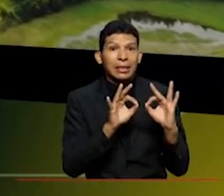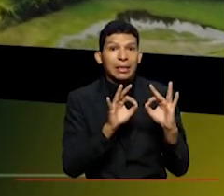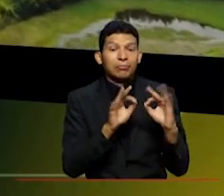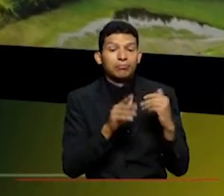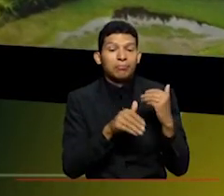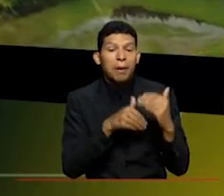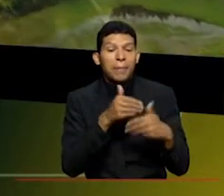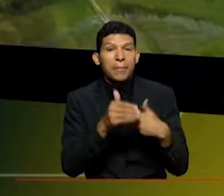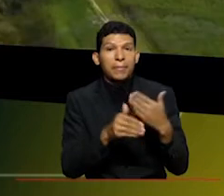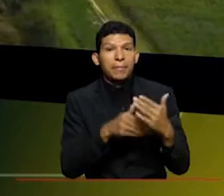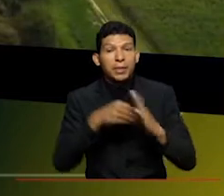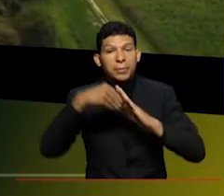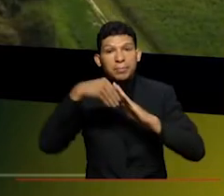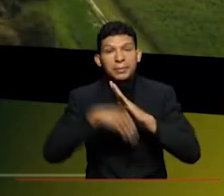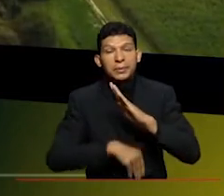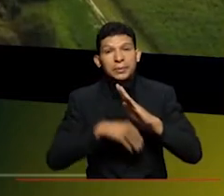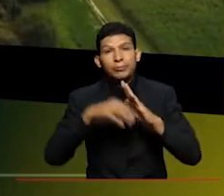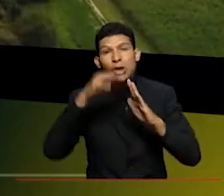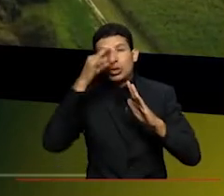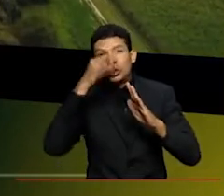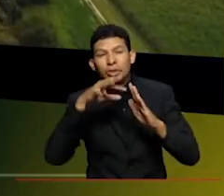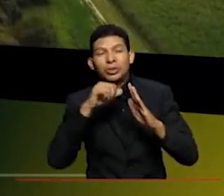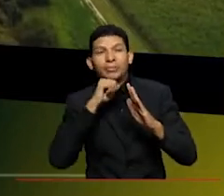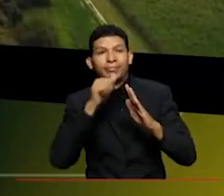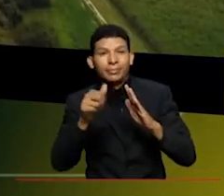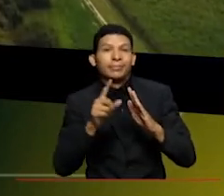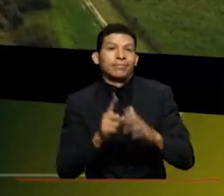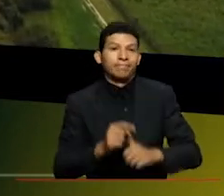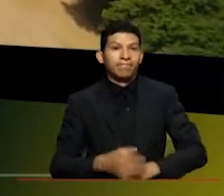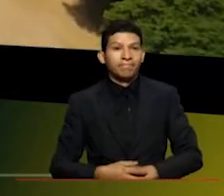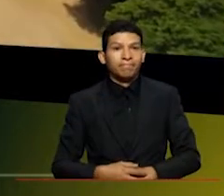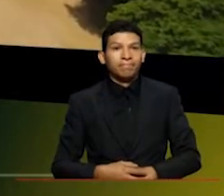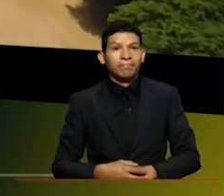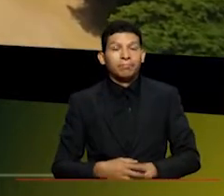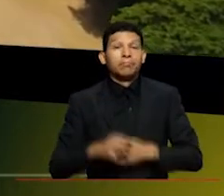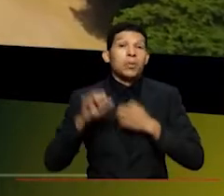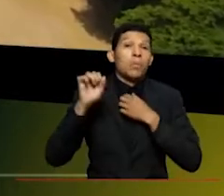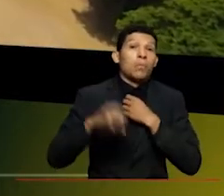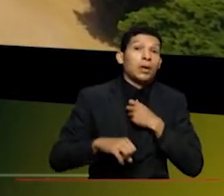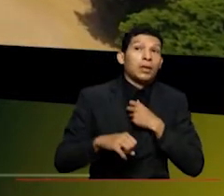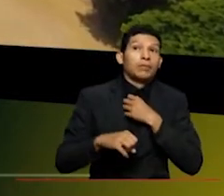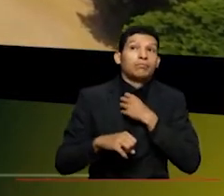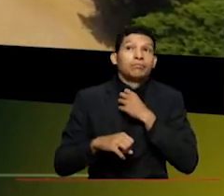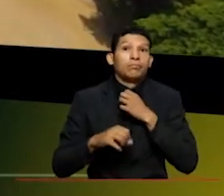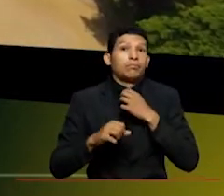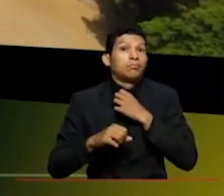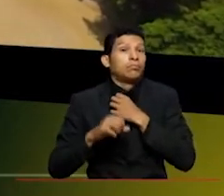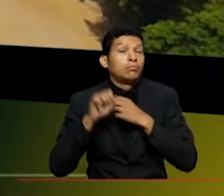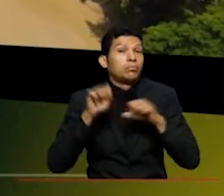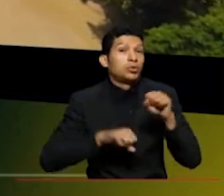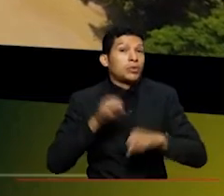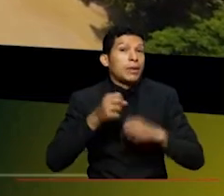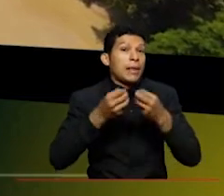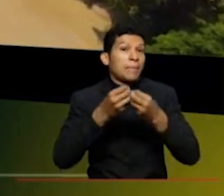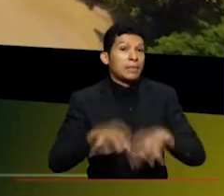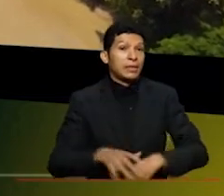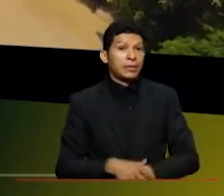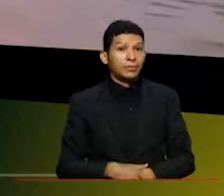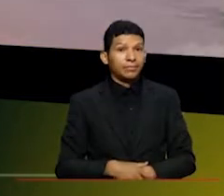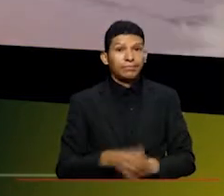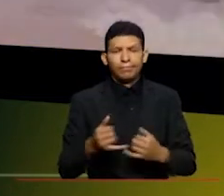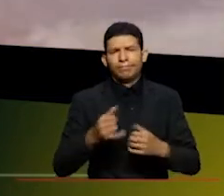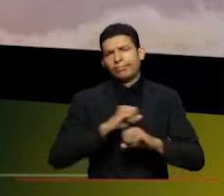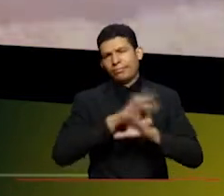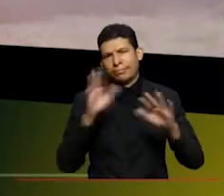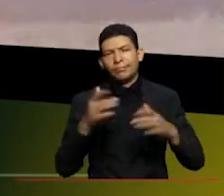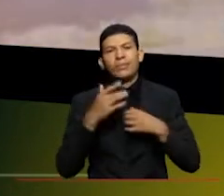vaya degradando esa fuente de recurso hídrico y puede llegar un momento donde se pueda perder un claro ejemplo que tenemos en